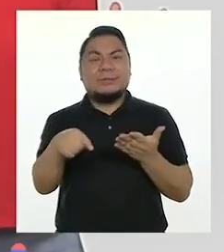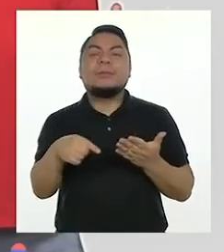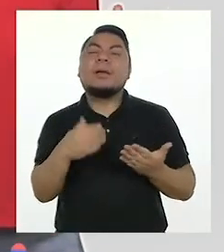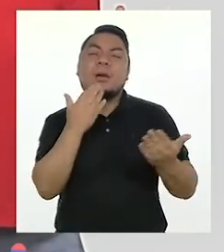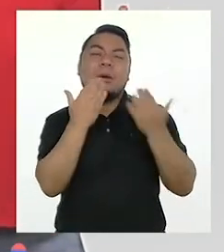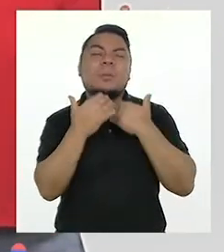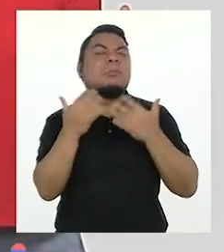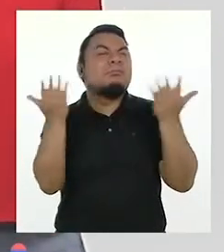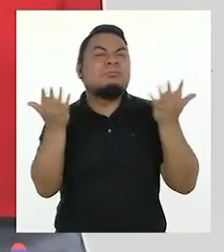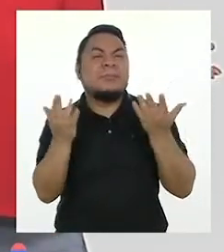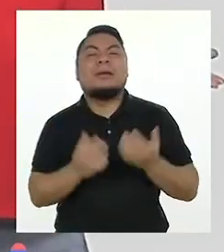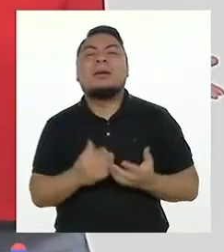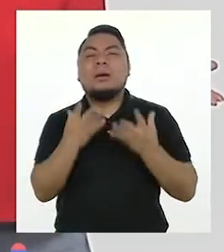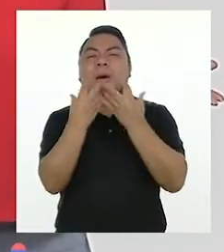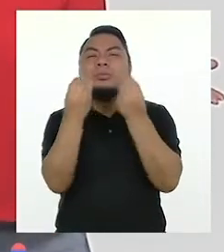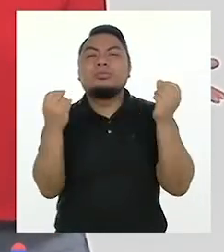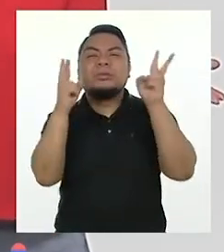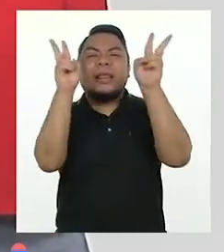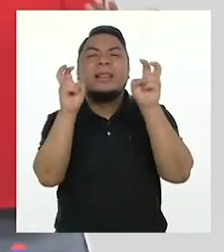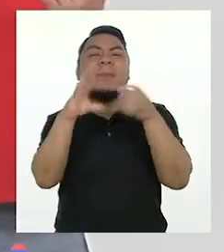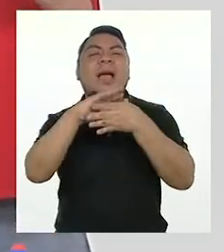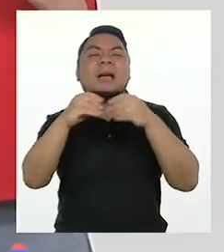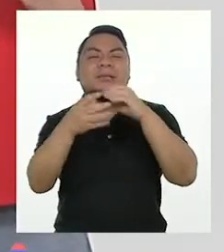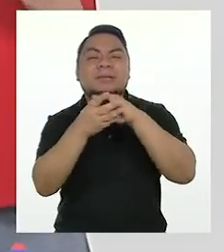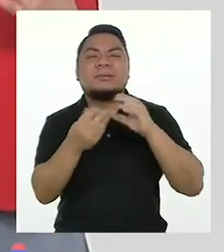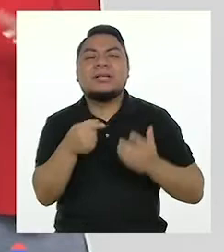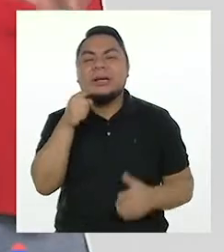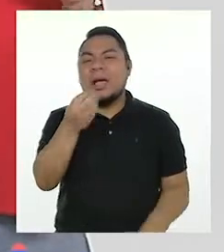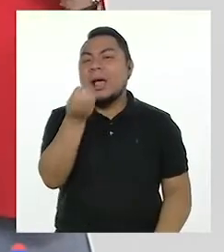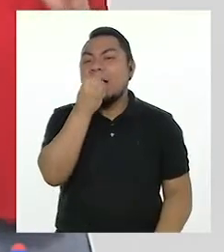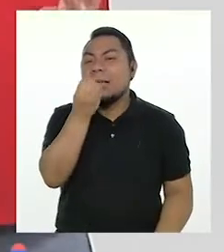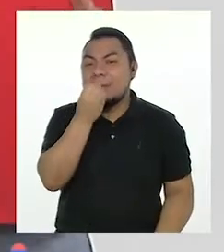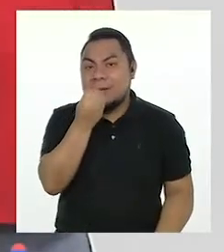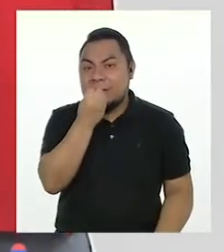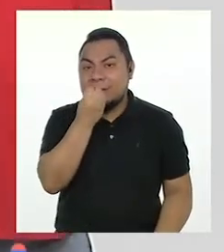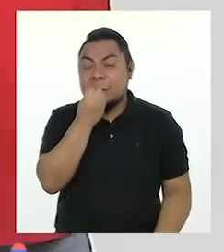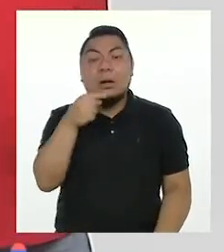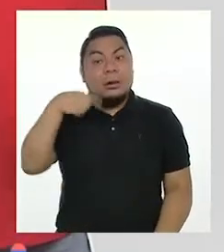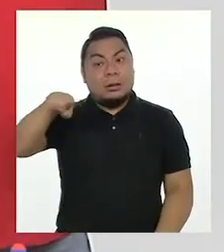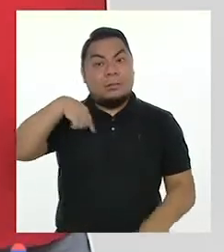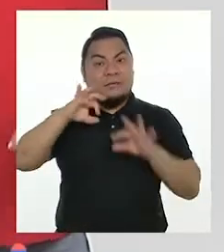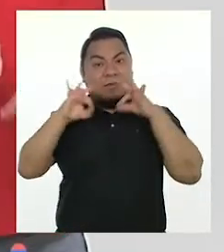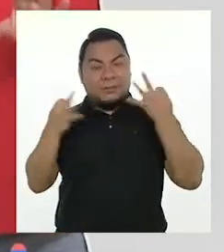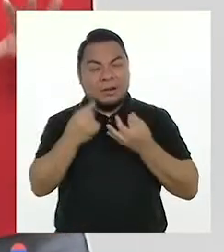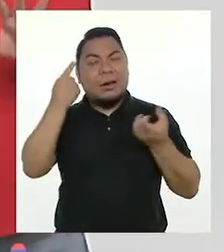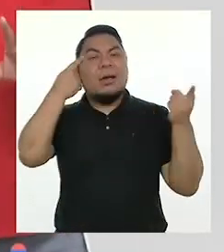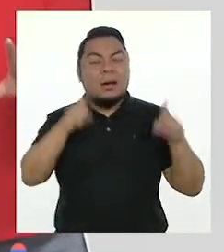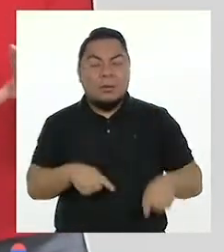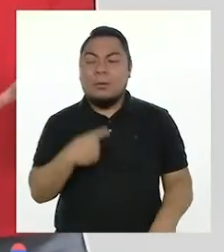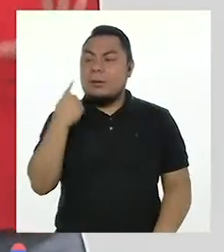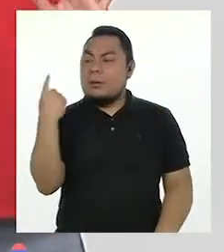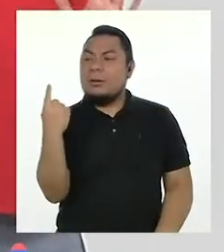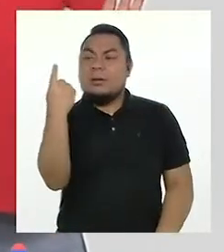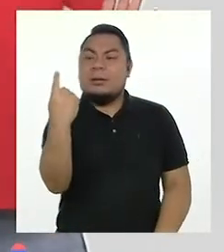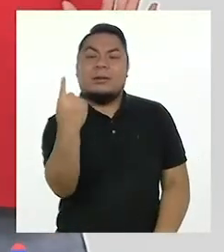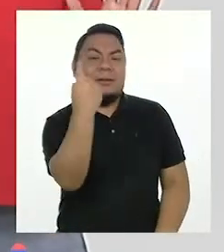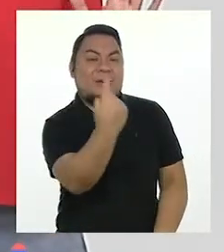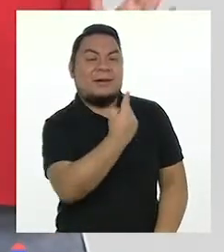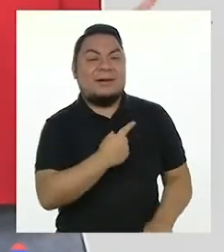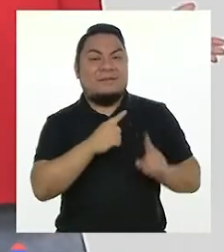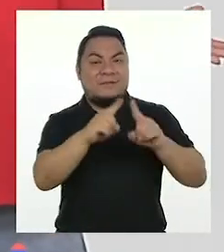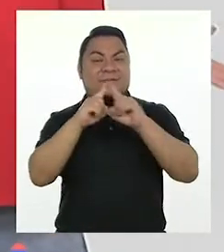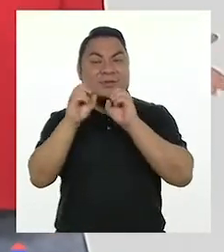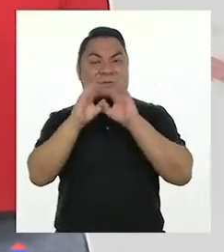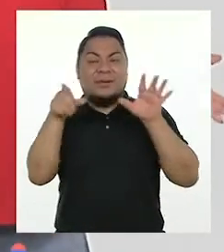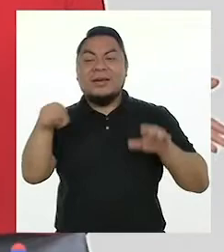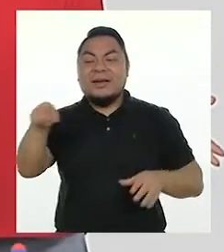muchísimo de los alimentos. Es por eso que con mi familia hemos acordado que cada uno, un día distinto, va